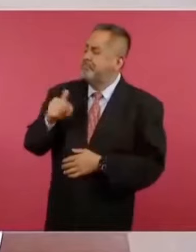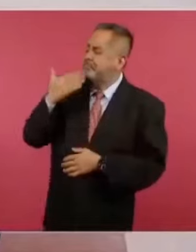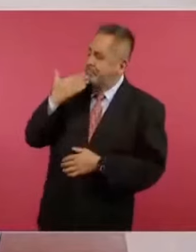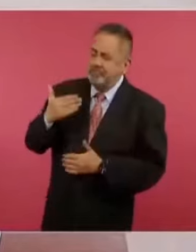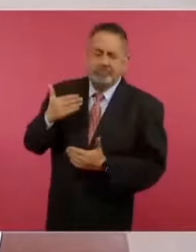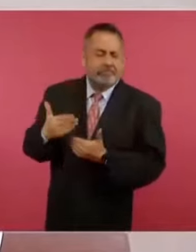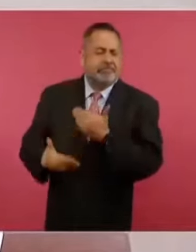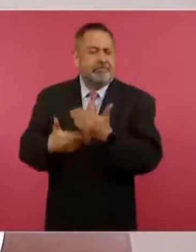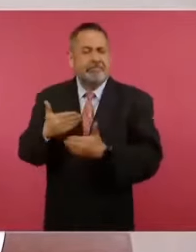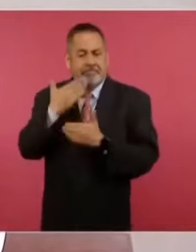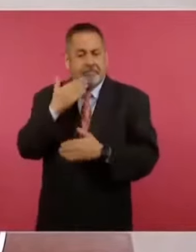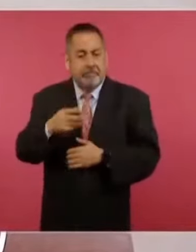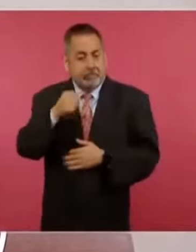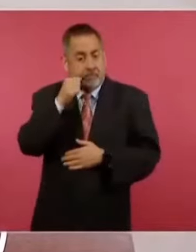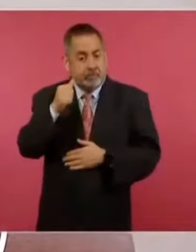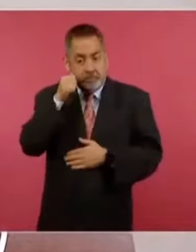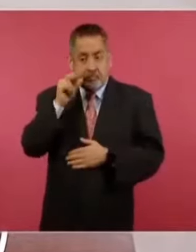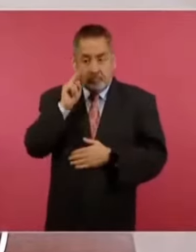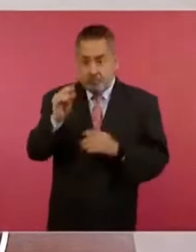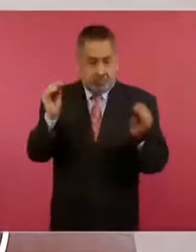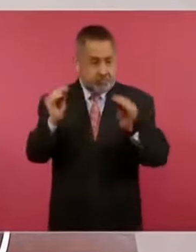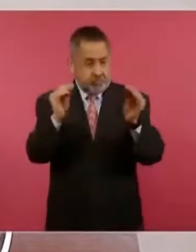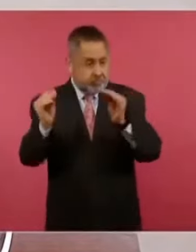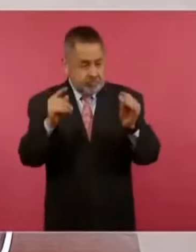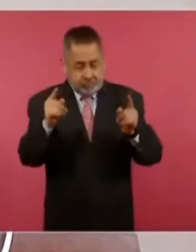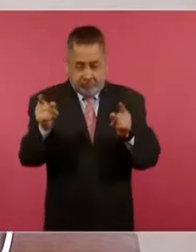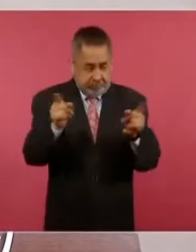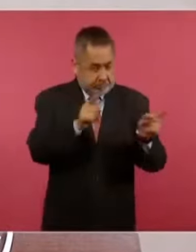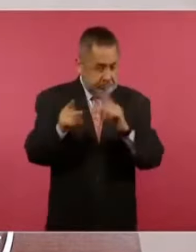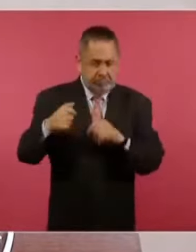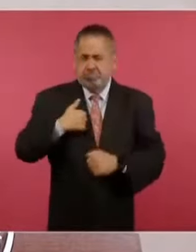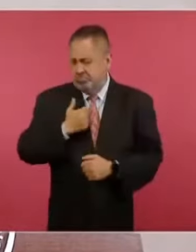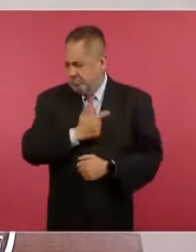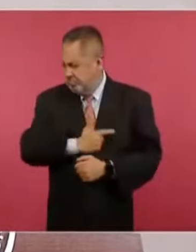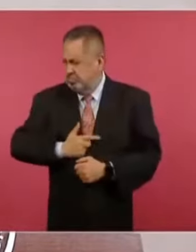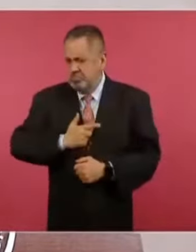yo vi el debate ayer, me gustó mucho, mucho, mucho